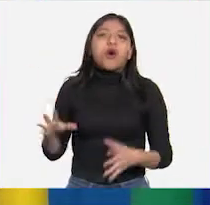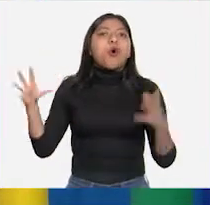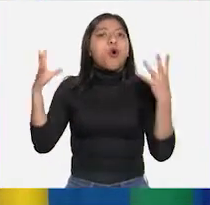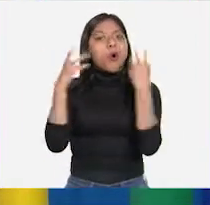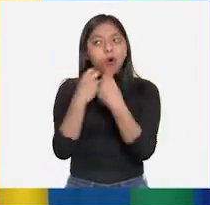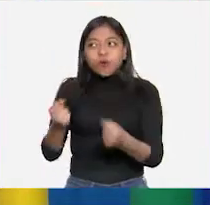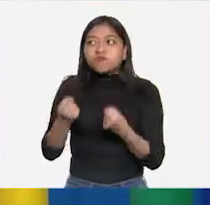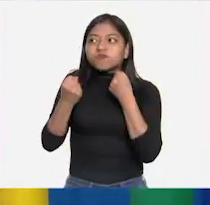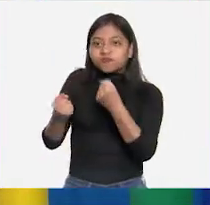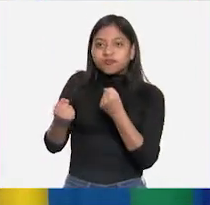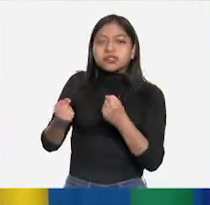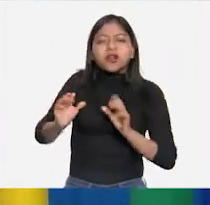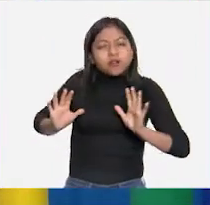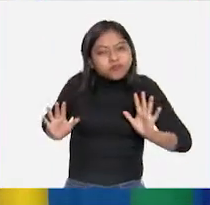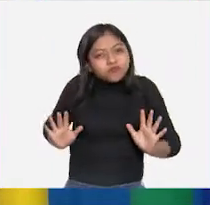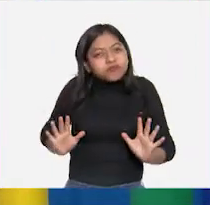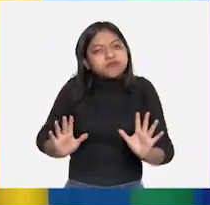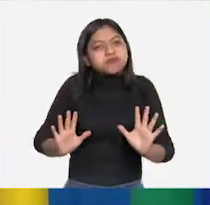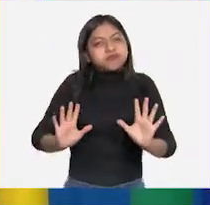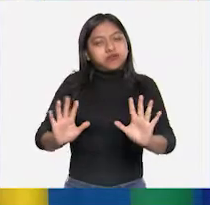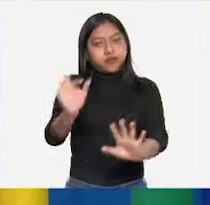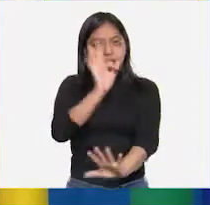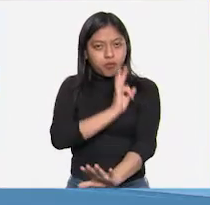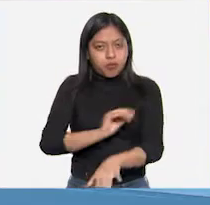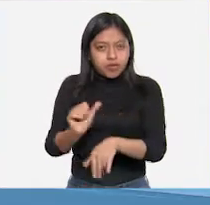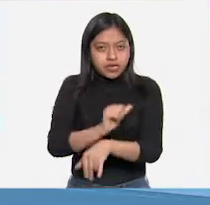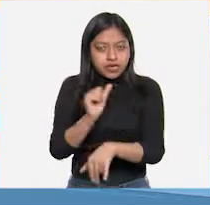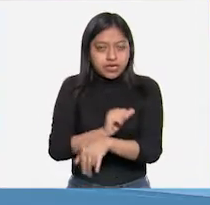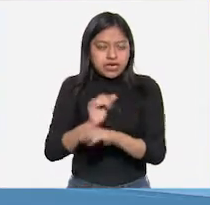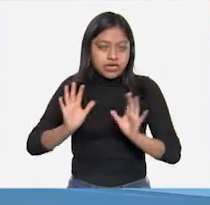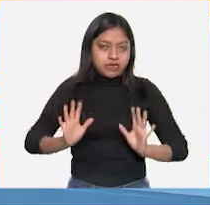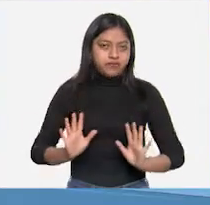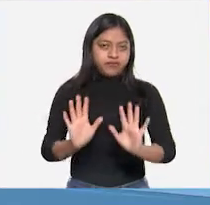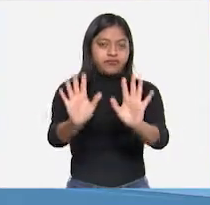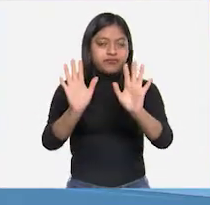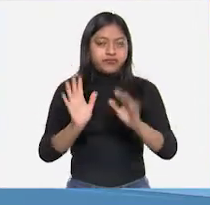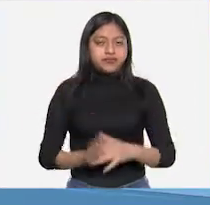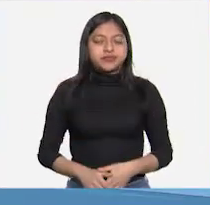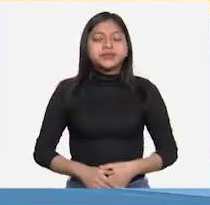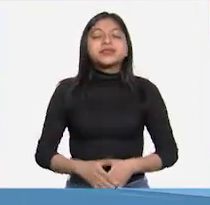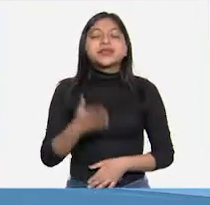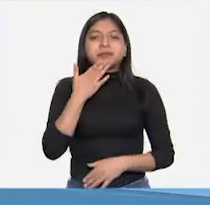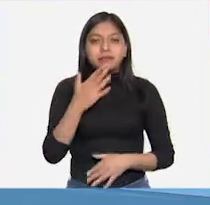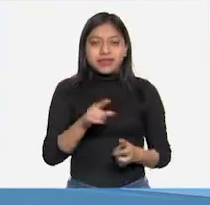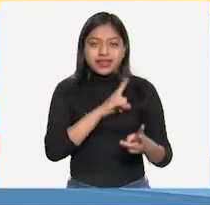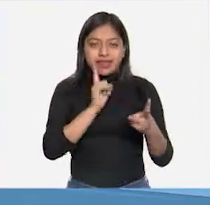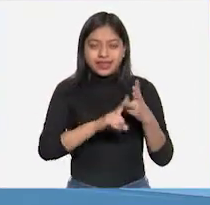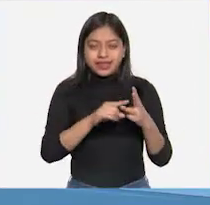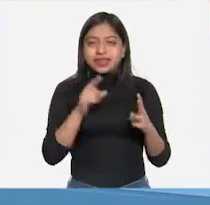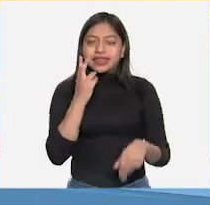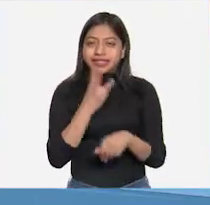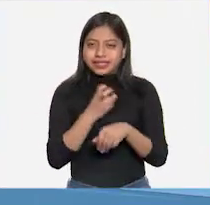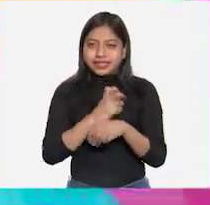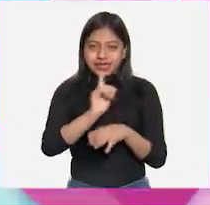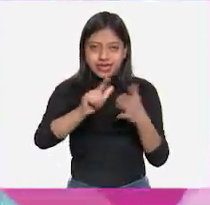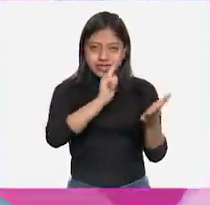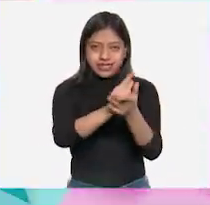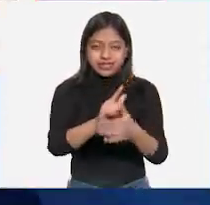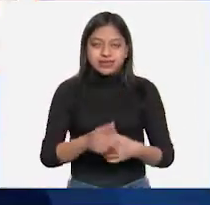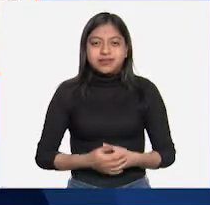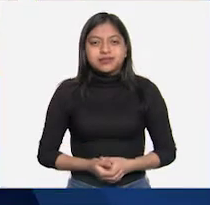fuerzas de todos y poder empujar el auto? Claro, pero veamos ahora qué dice la tercera ley.